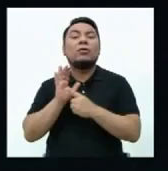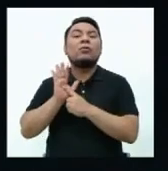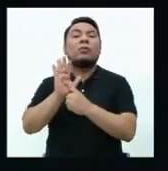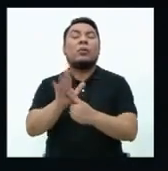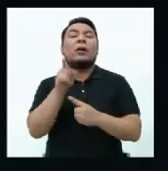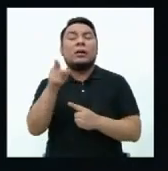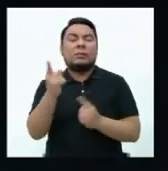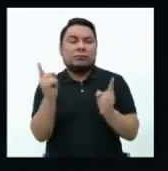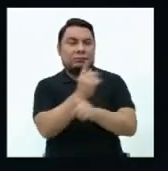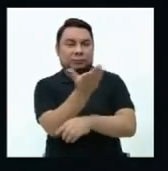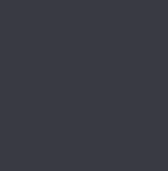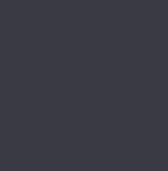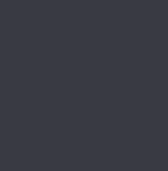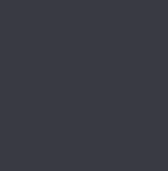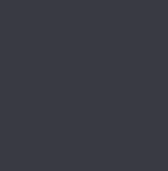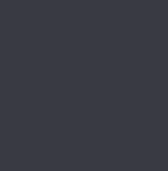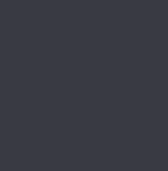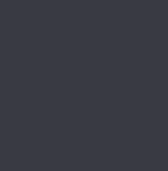ahora la réplica.